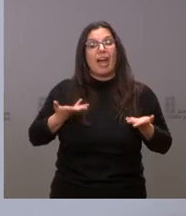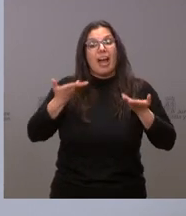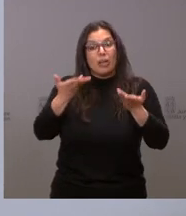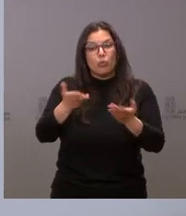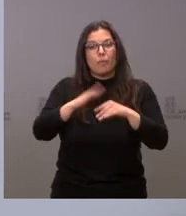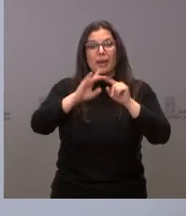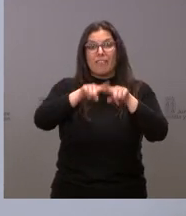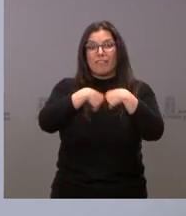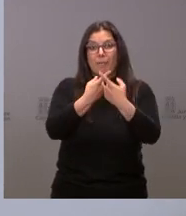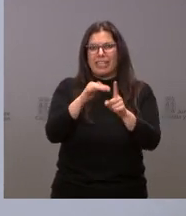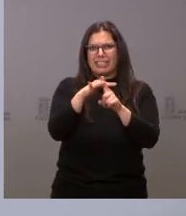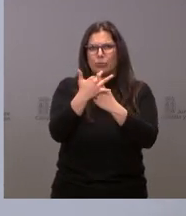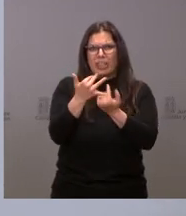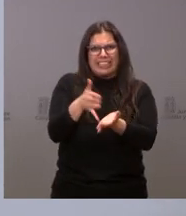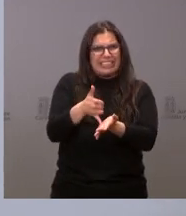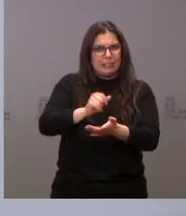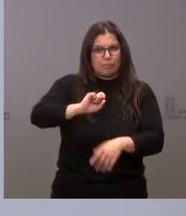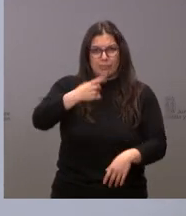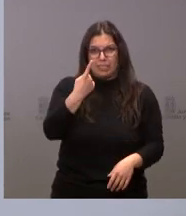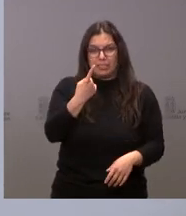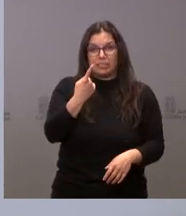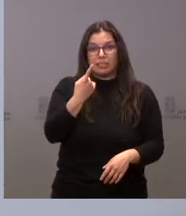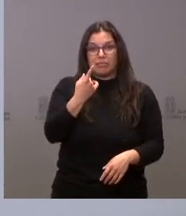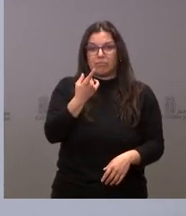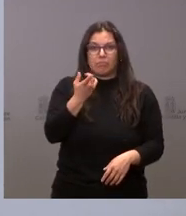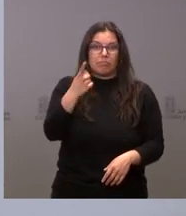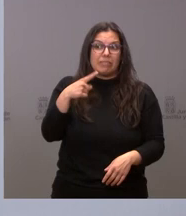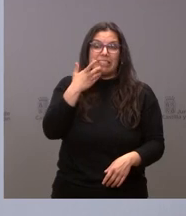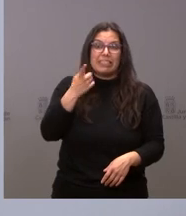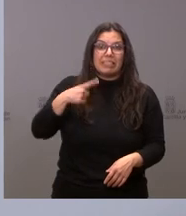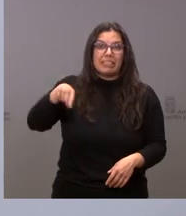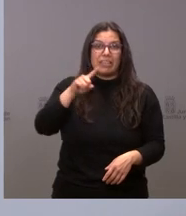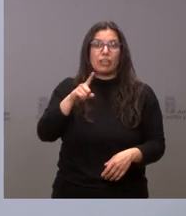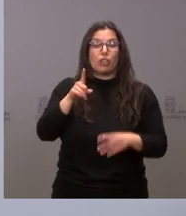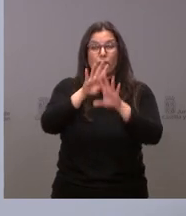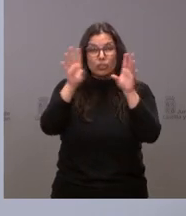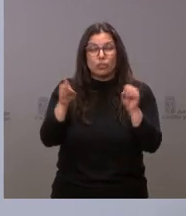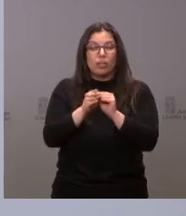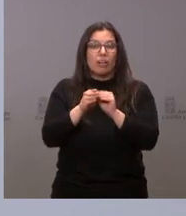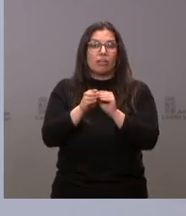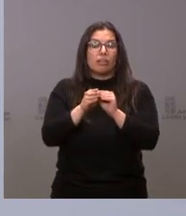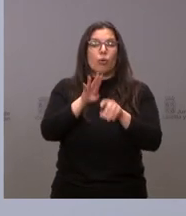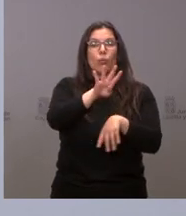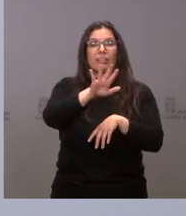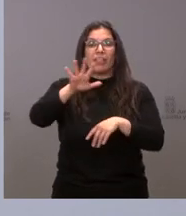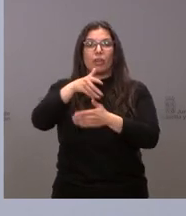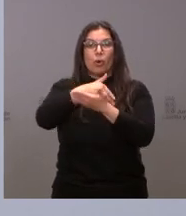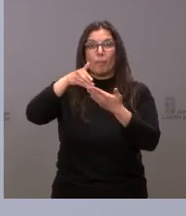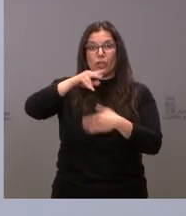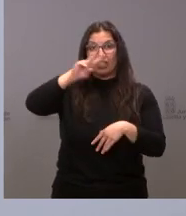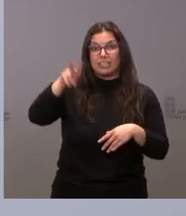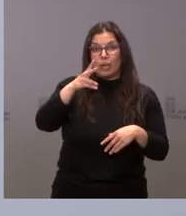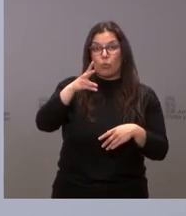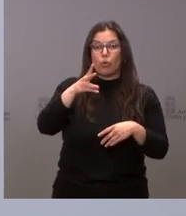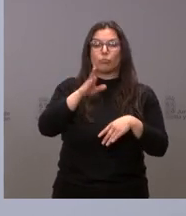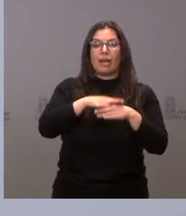familias más vulnerables, cuyo presupuesto rondará el paquete global de 45 millones de